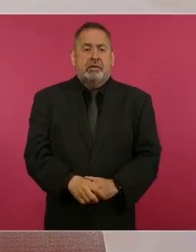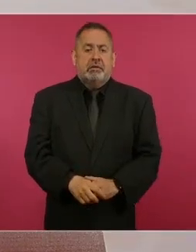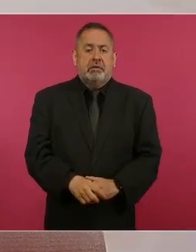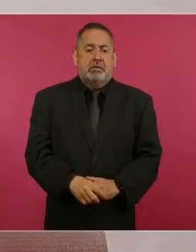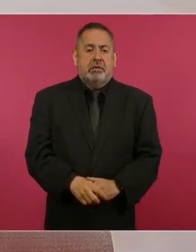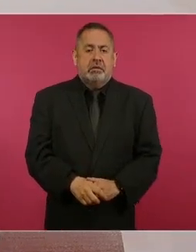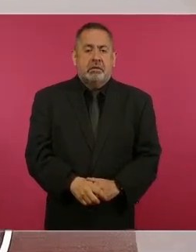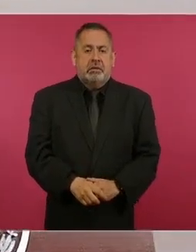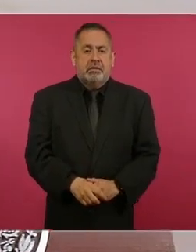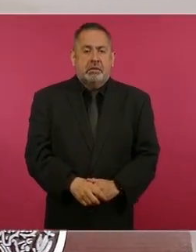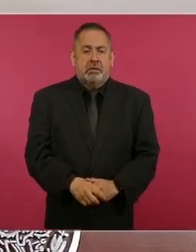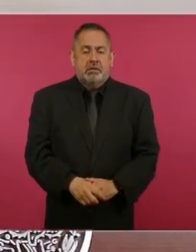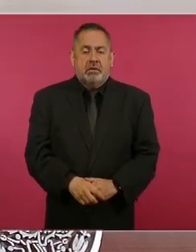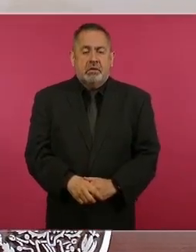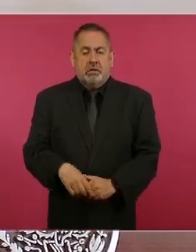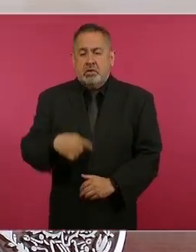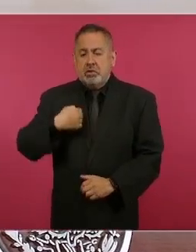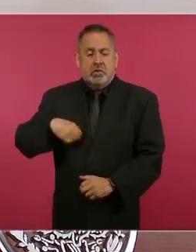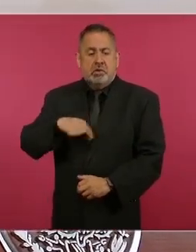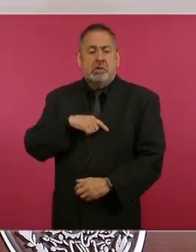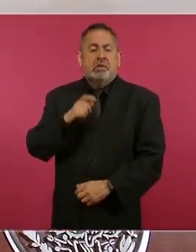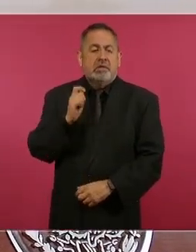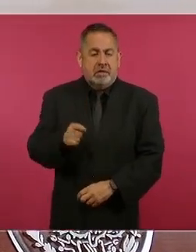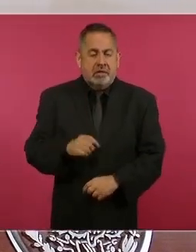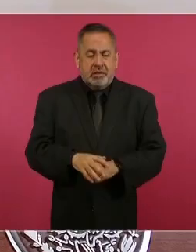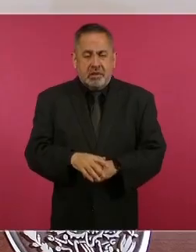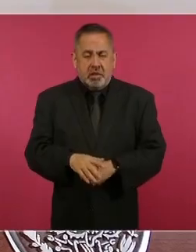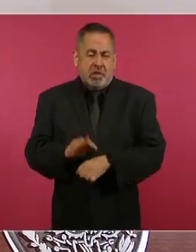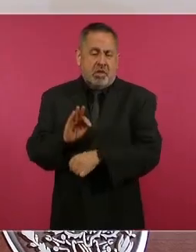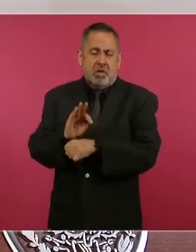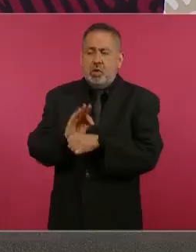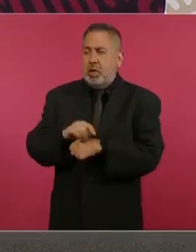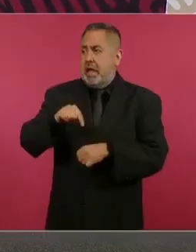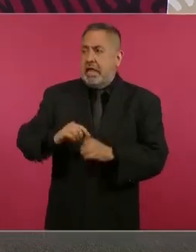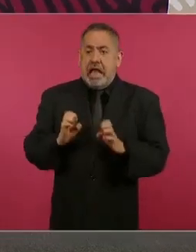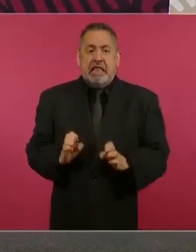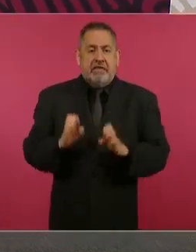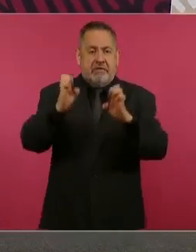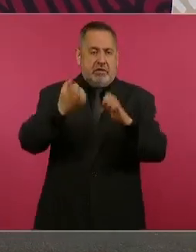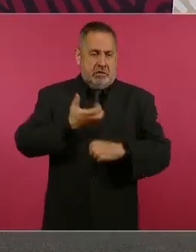Nosotros lo que hacemos es que protegemos el Palacio